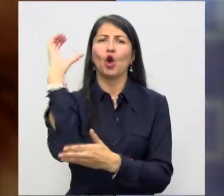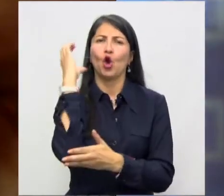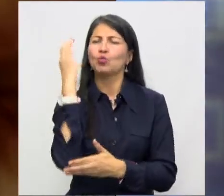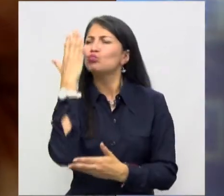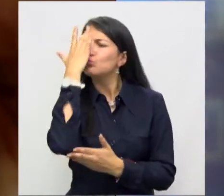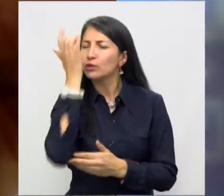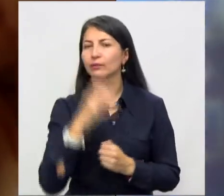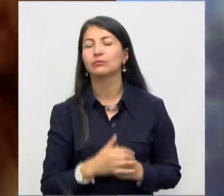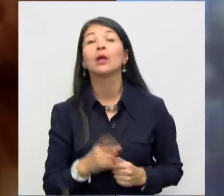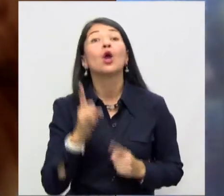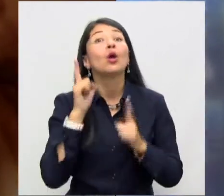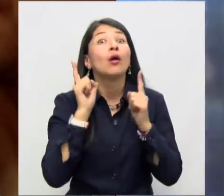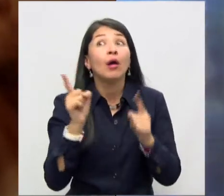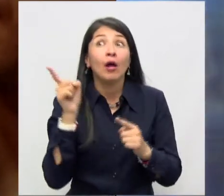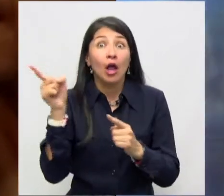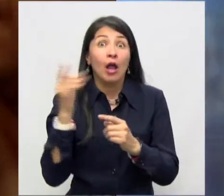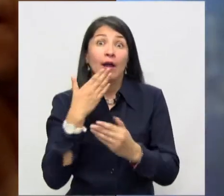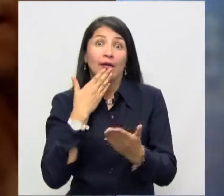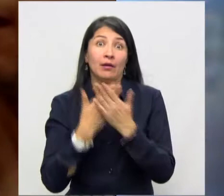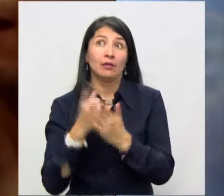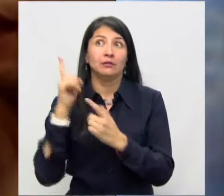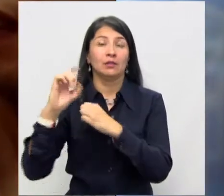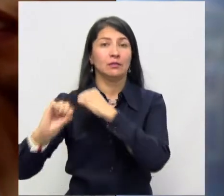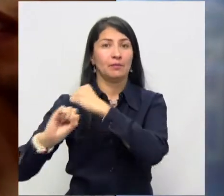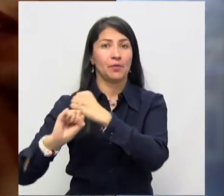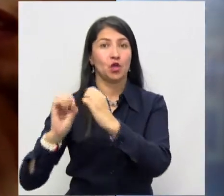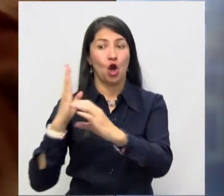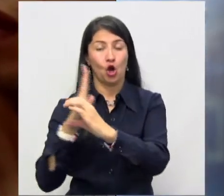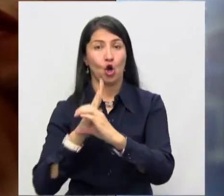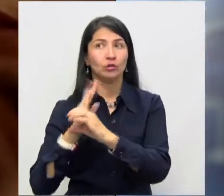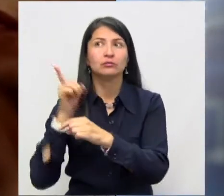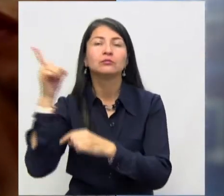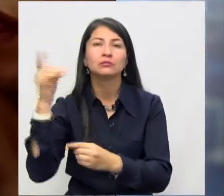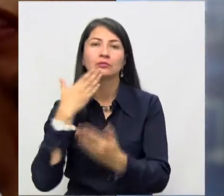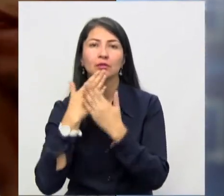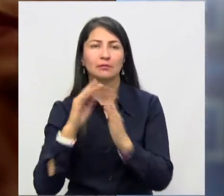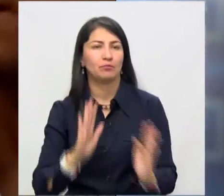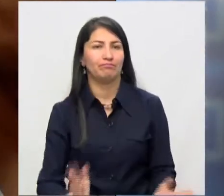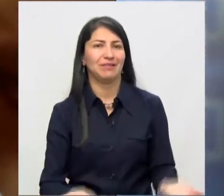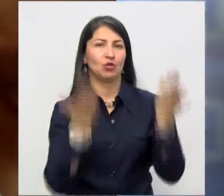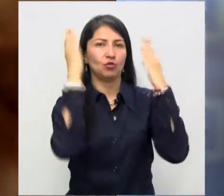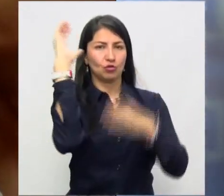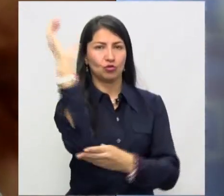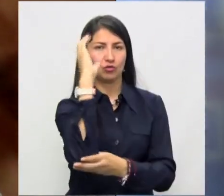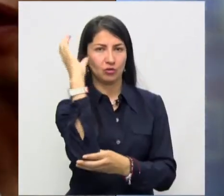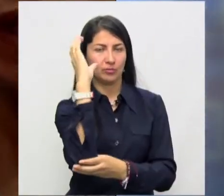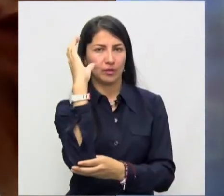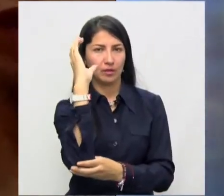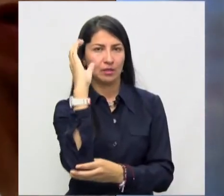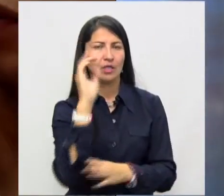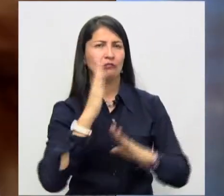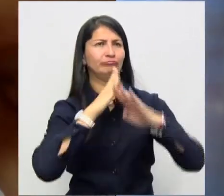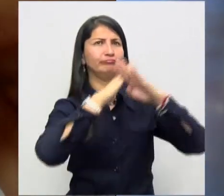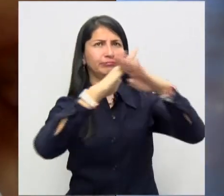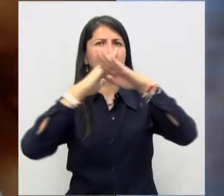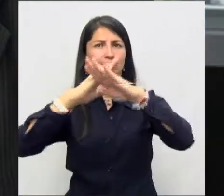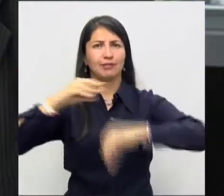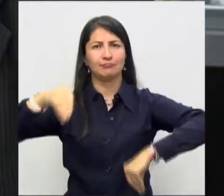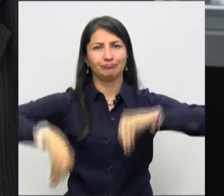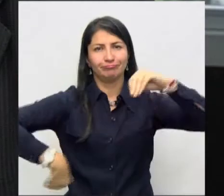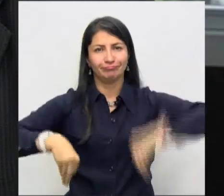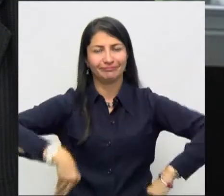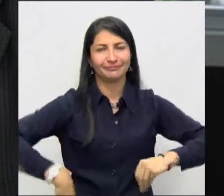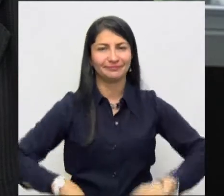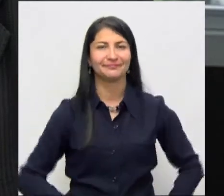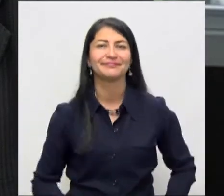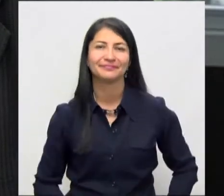Hija, porque gracias a esta entidad logramos que este país sea mejor, evitamos la corrupción. Le